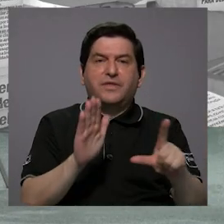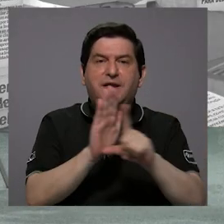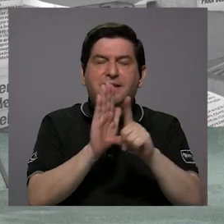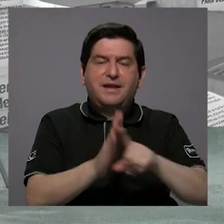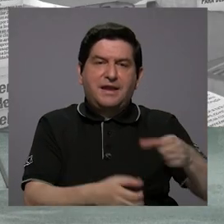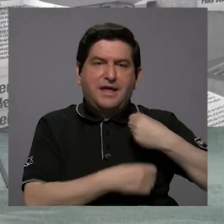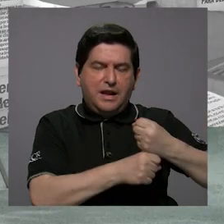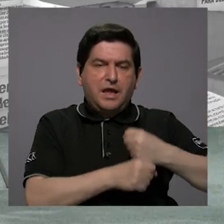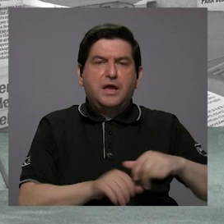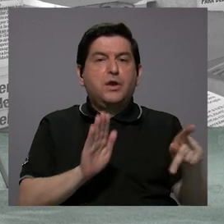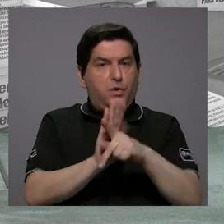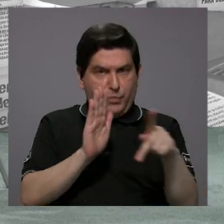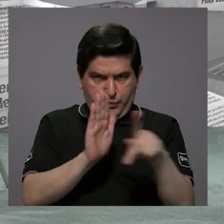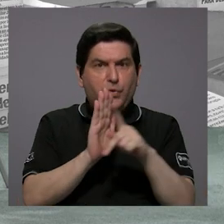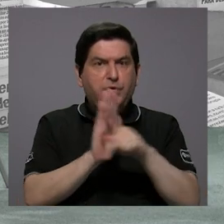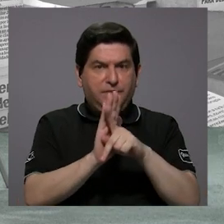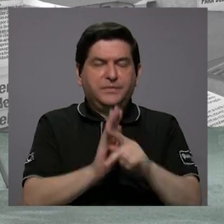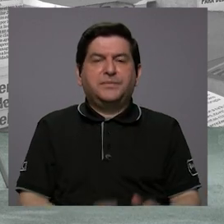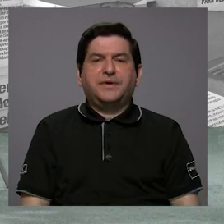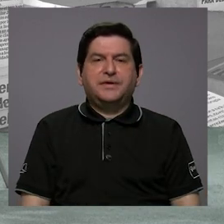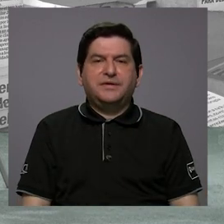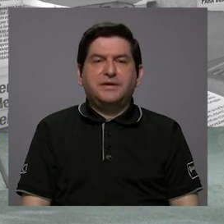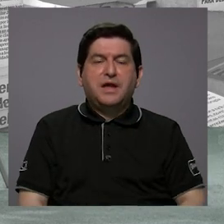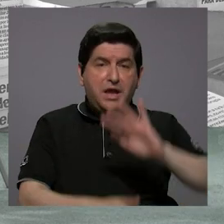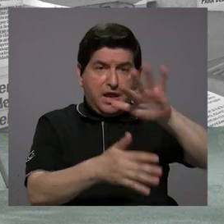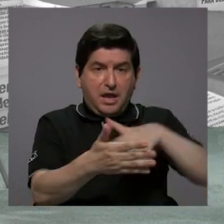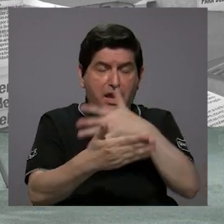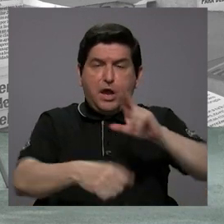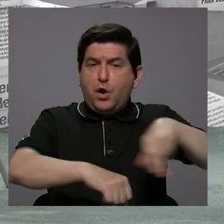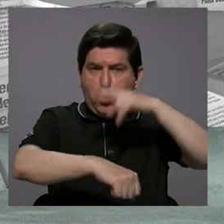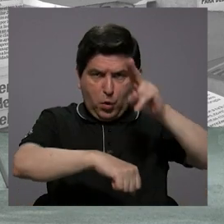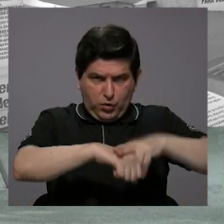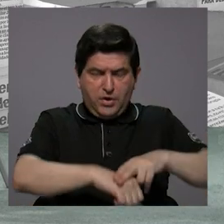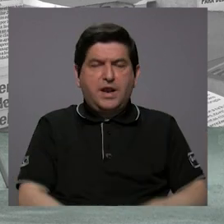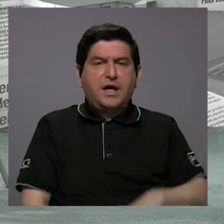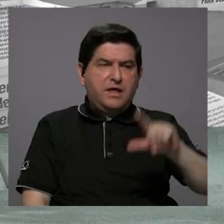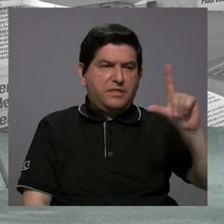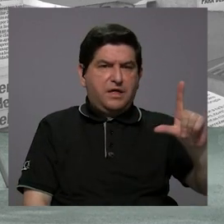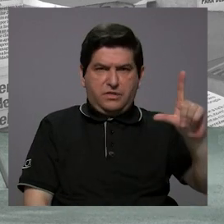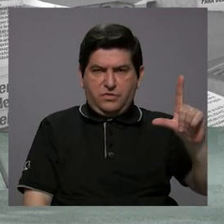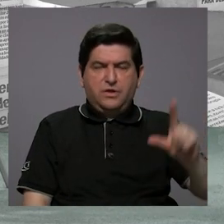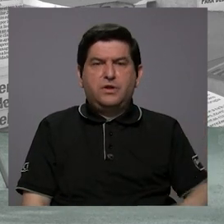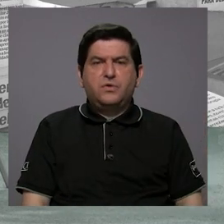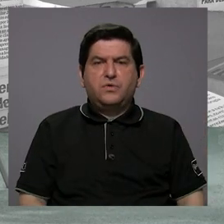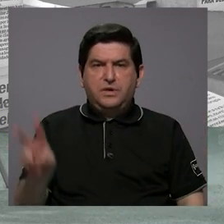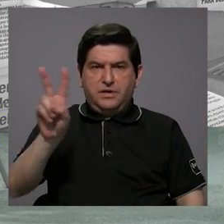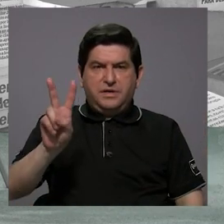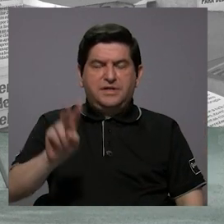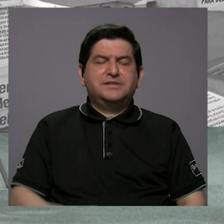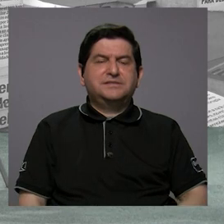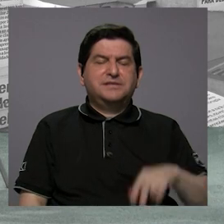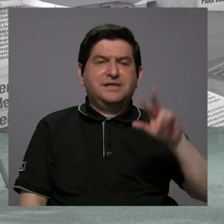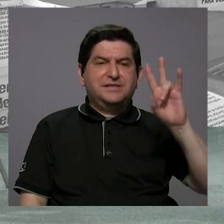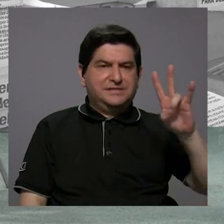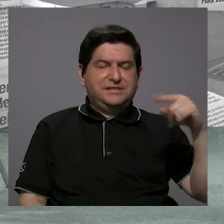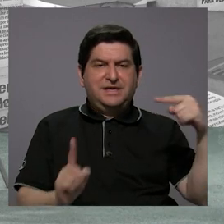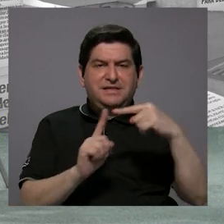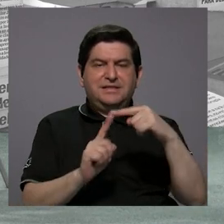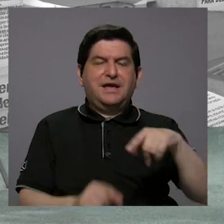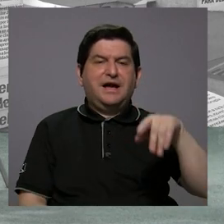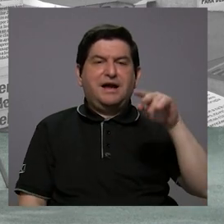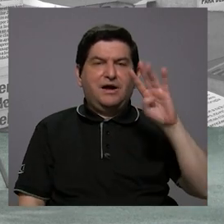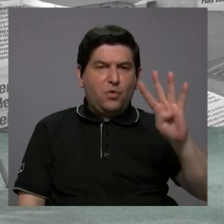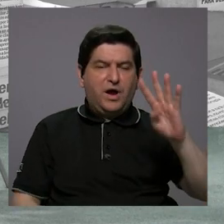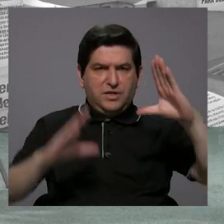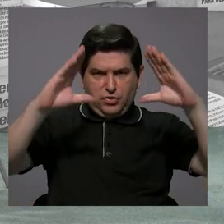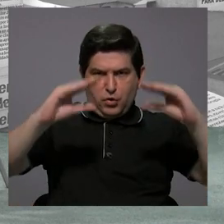la ley de huelgas prohíbe hacer huelgas, entonces en la jornada ordinaria, que es de lunes a viernes, de 7 a 3 de la tarde, o de